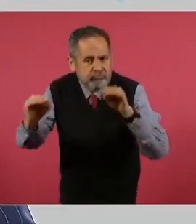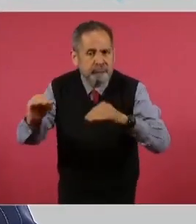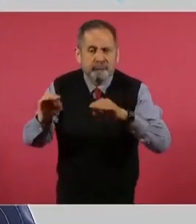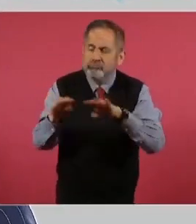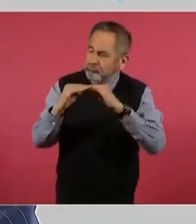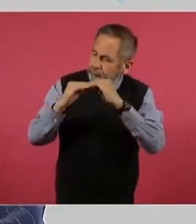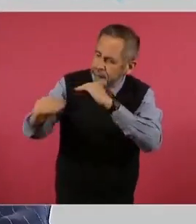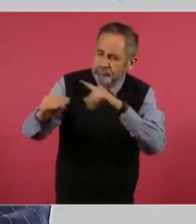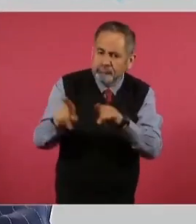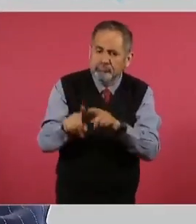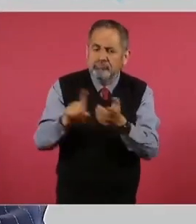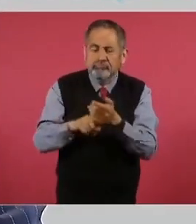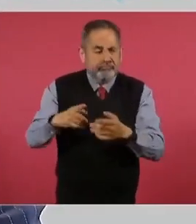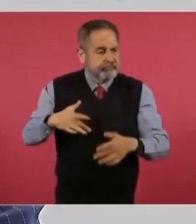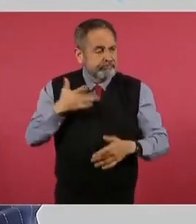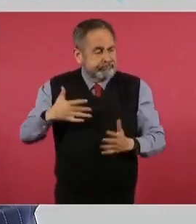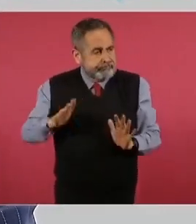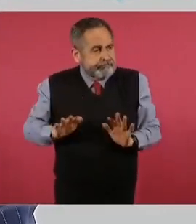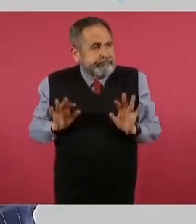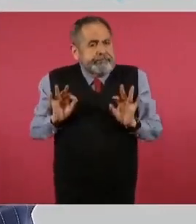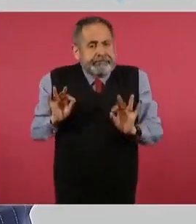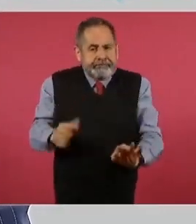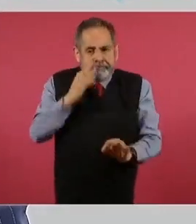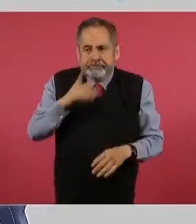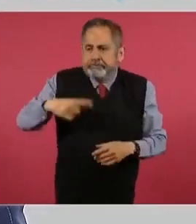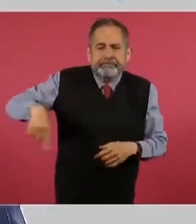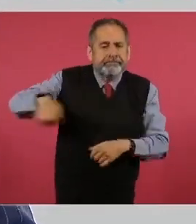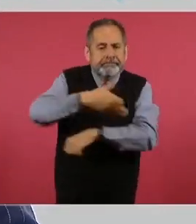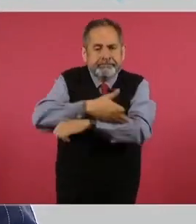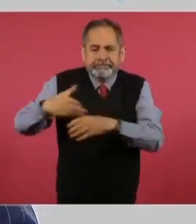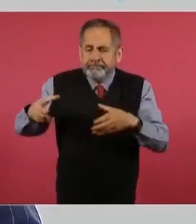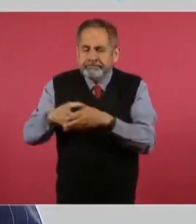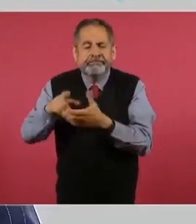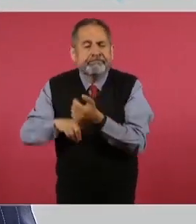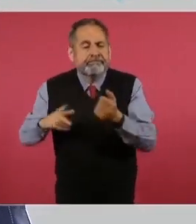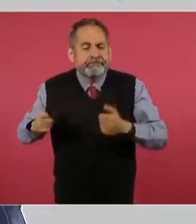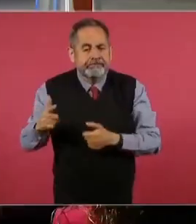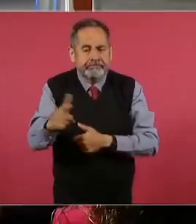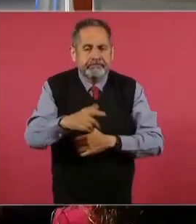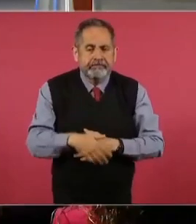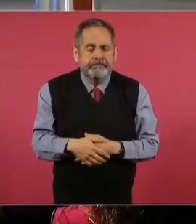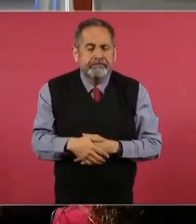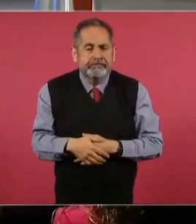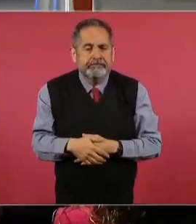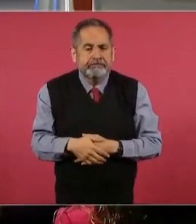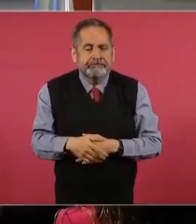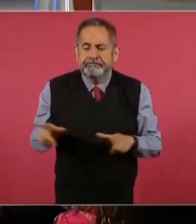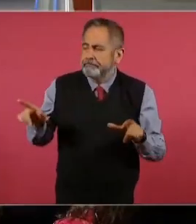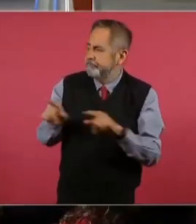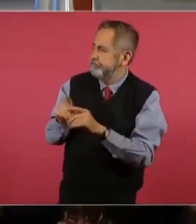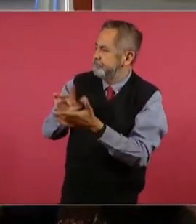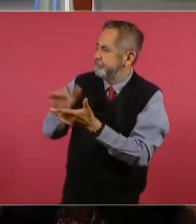en beneficio de las familias guanajuatenses. Es cuanto, señor presidente.